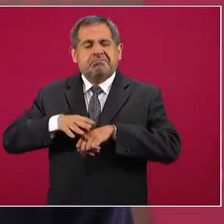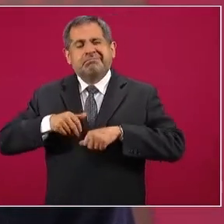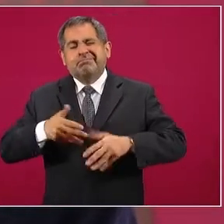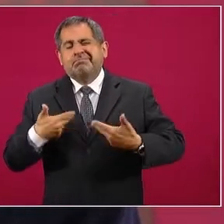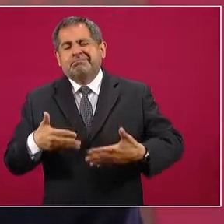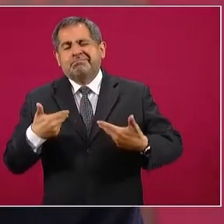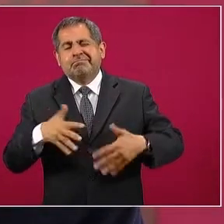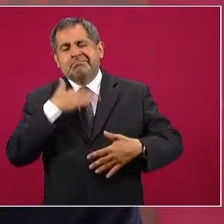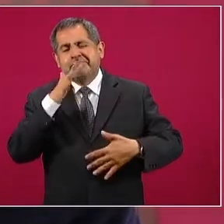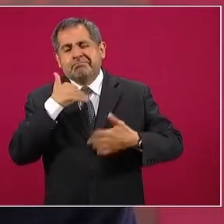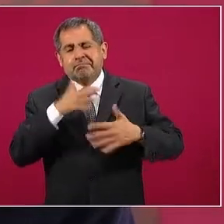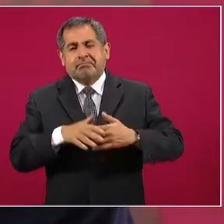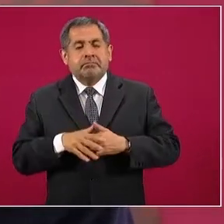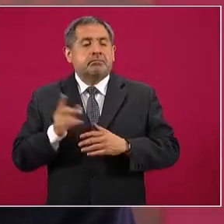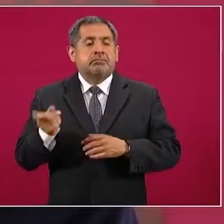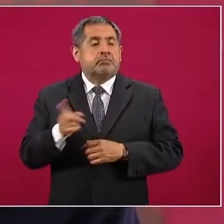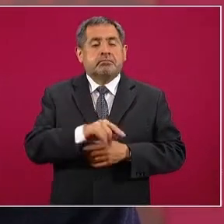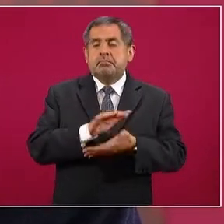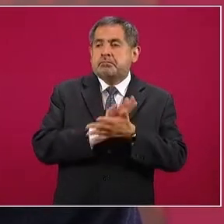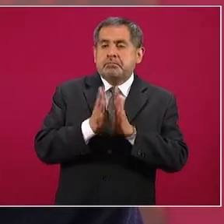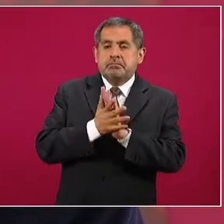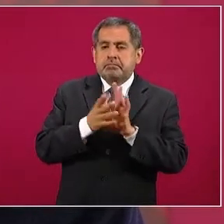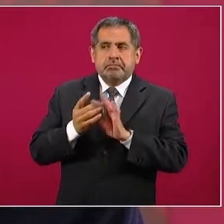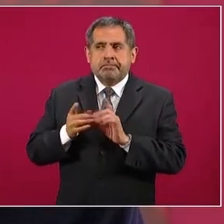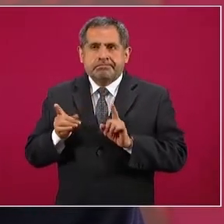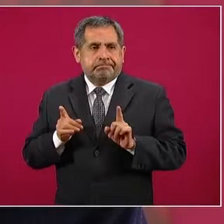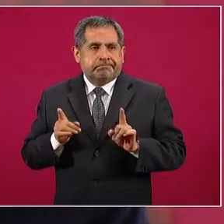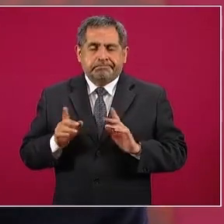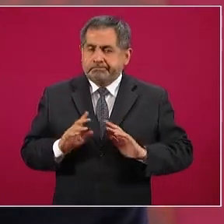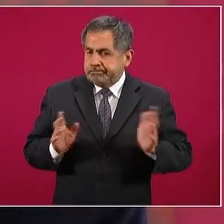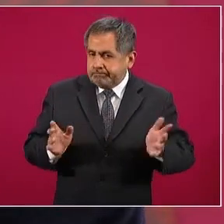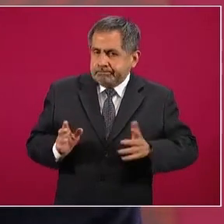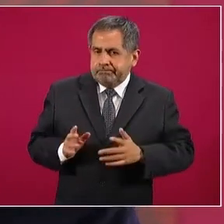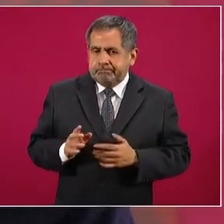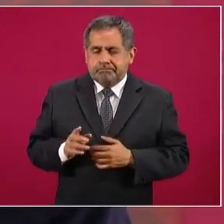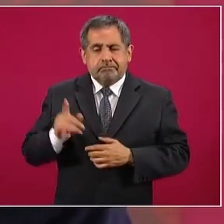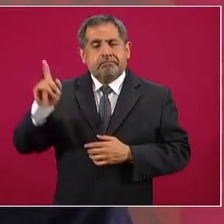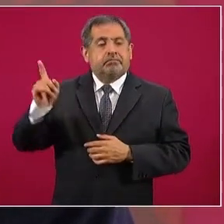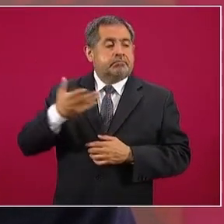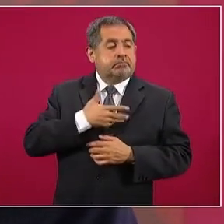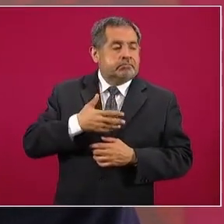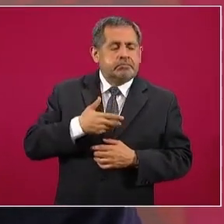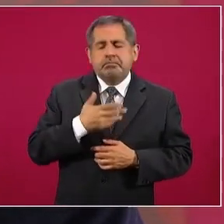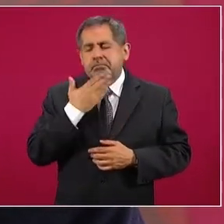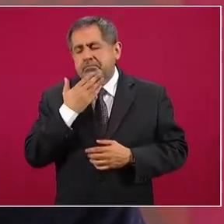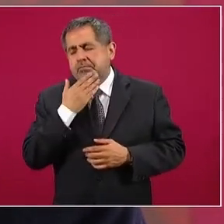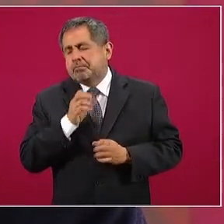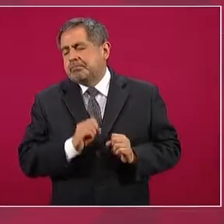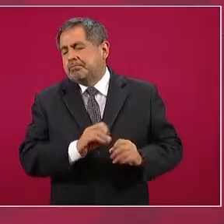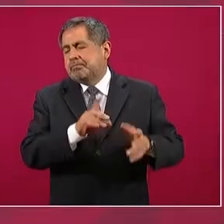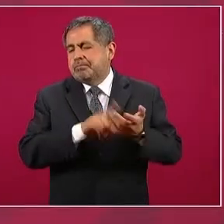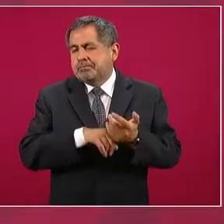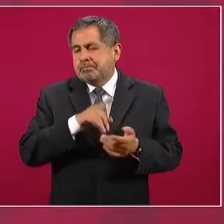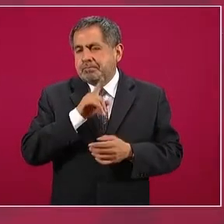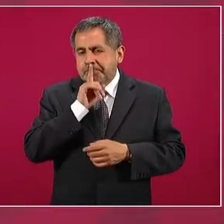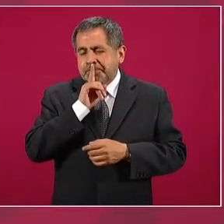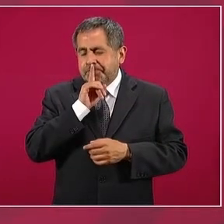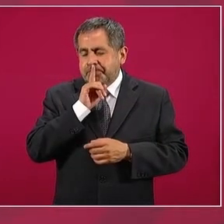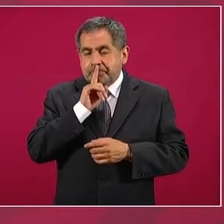O hay asociación delictuosa o hay tolerancia desde